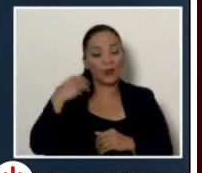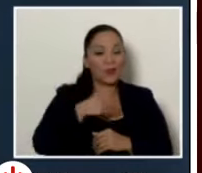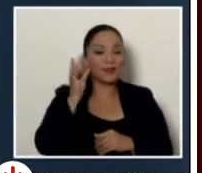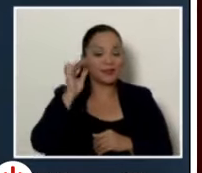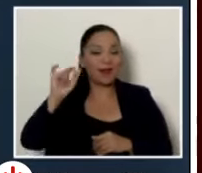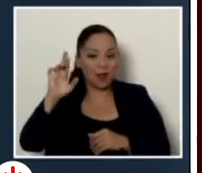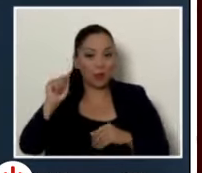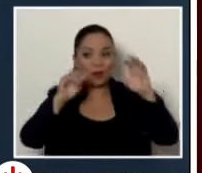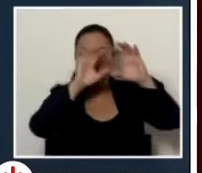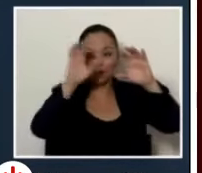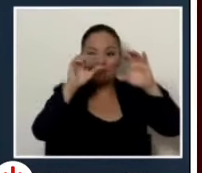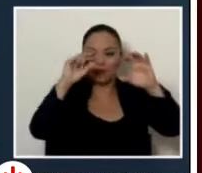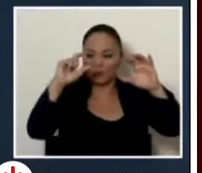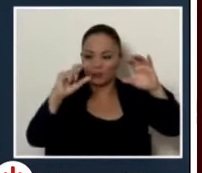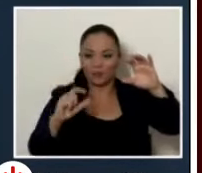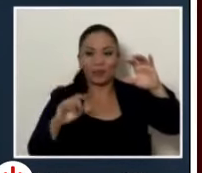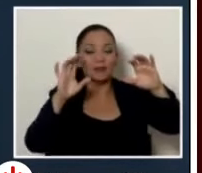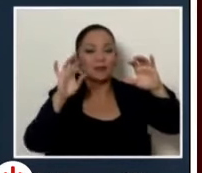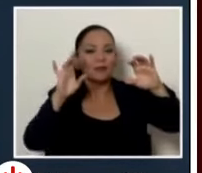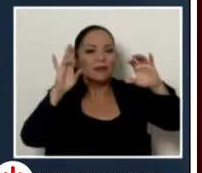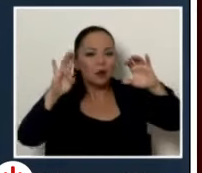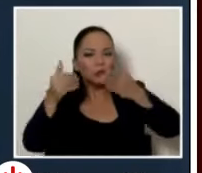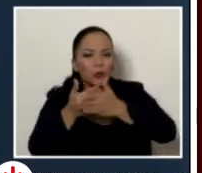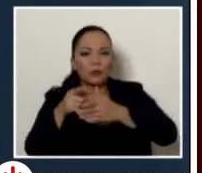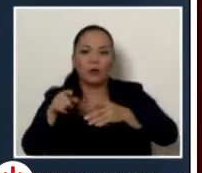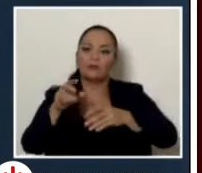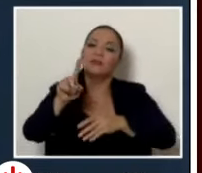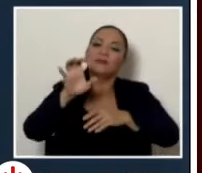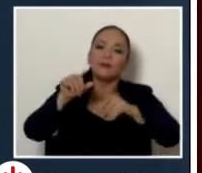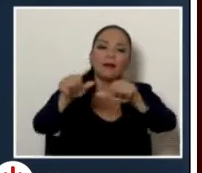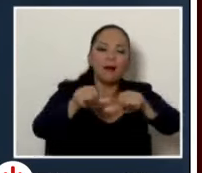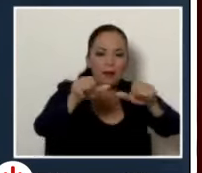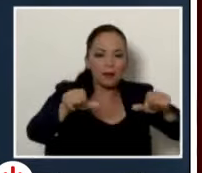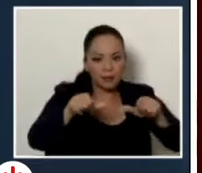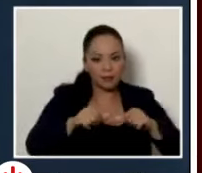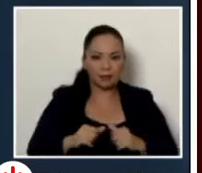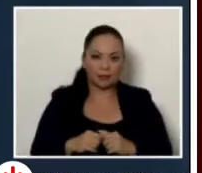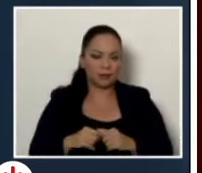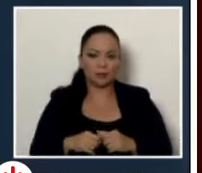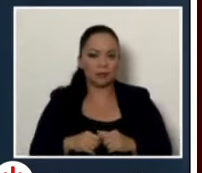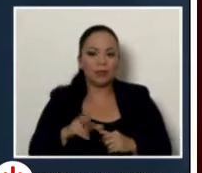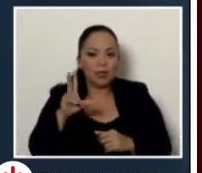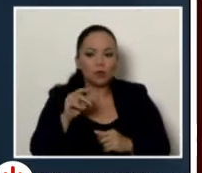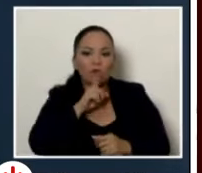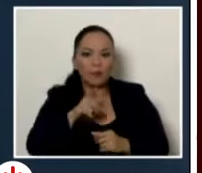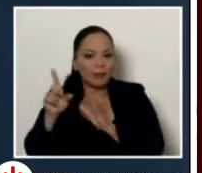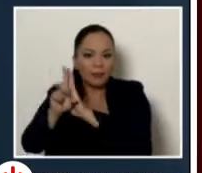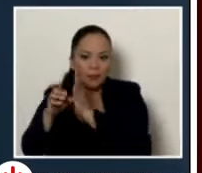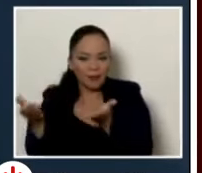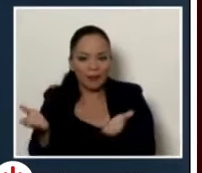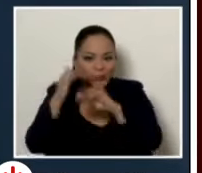desde las 78 casetas implican 100 áreas funcionales de más en la institución por ende